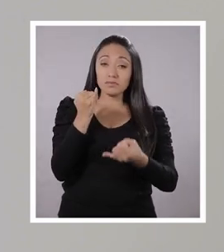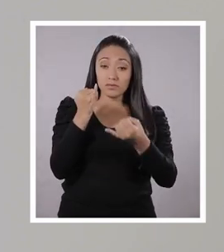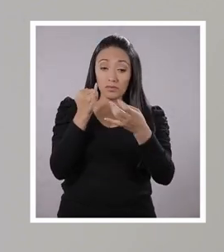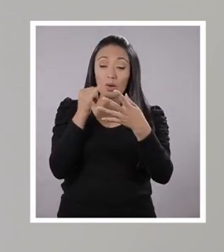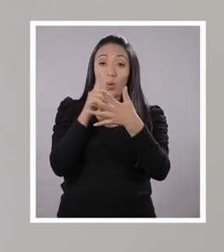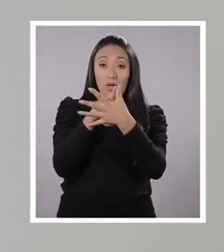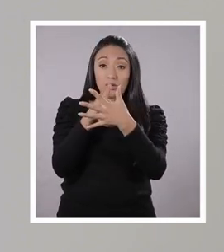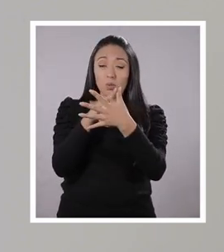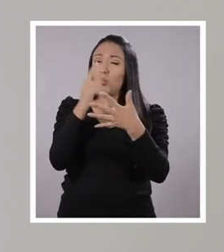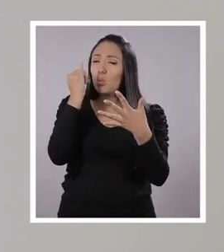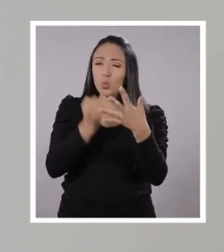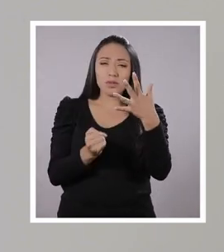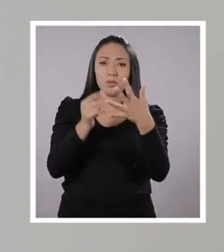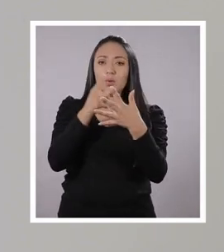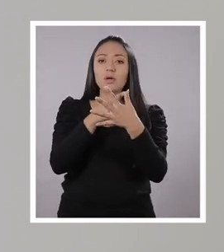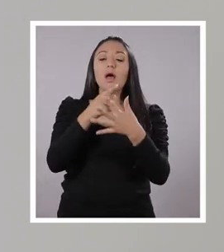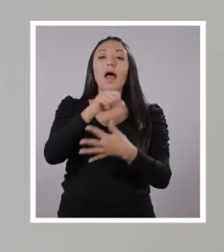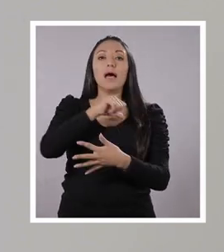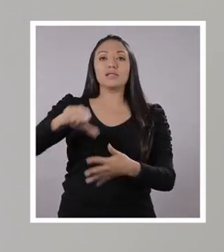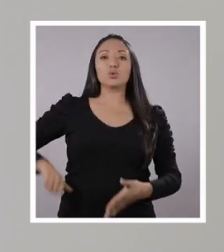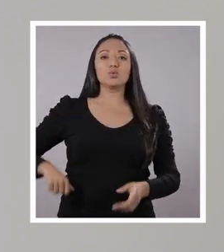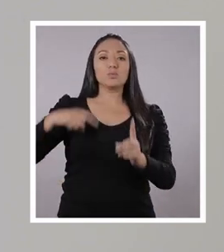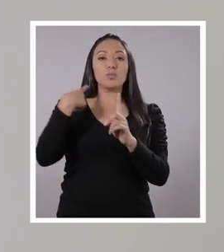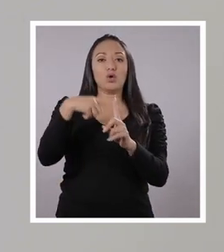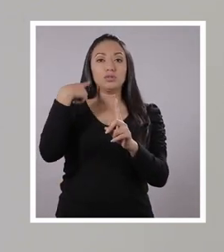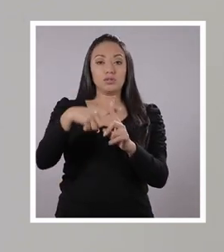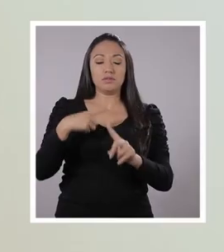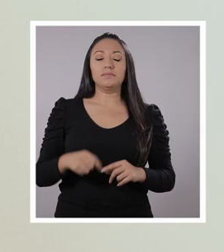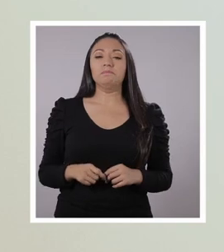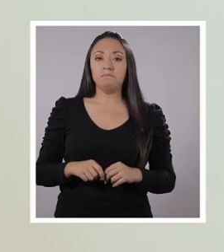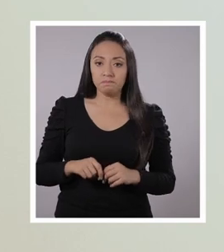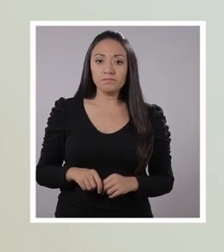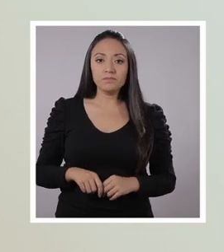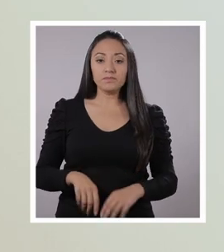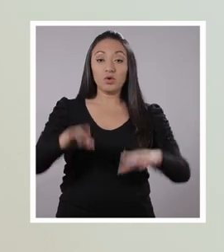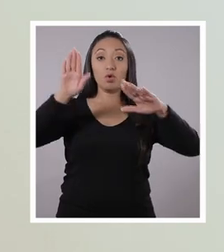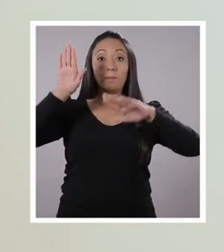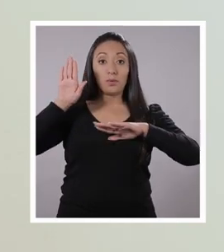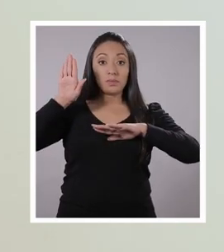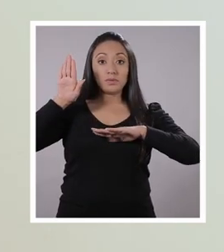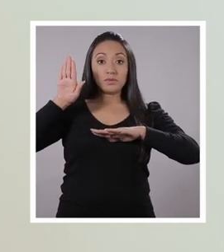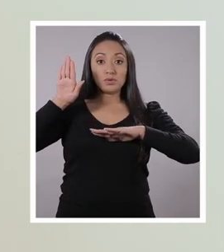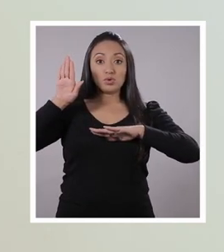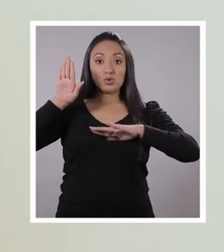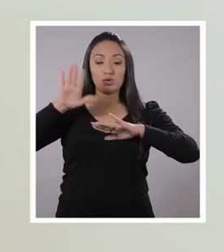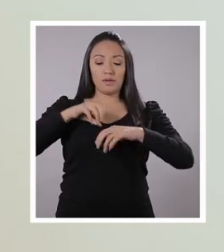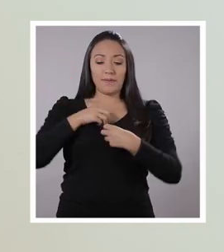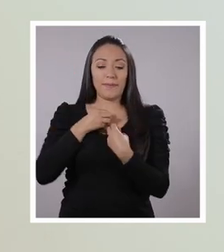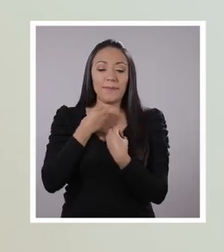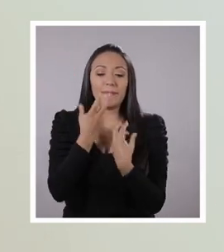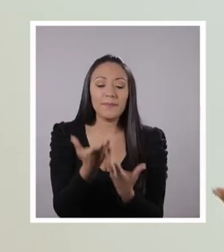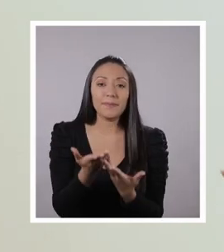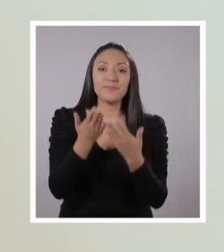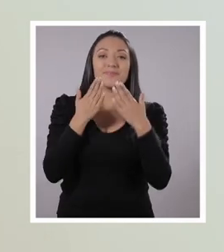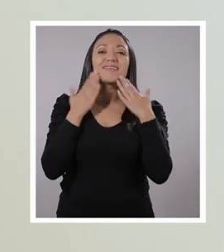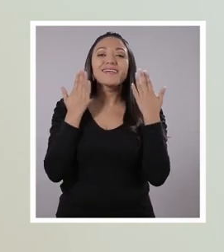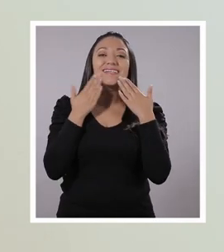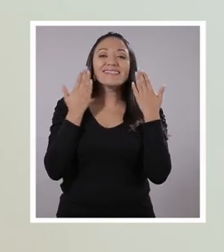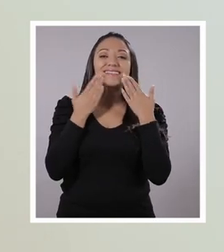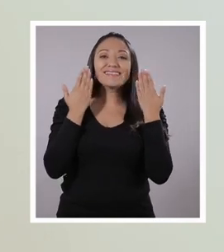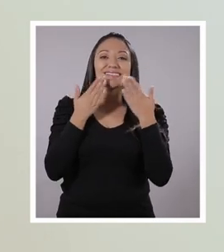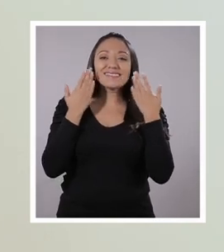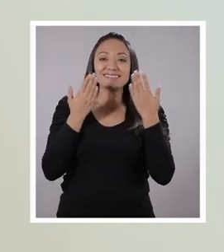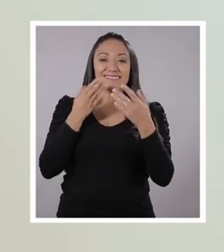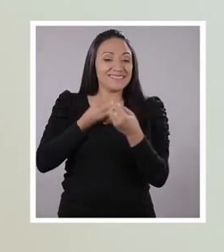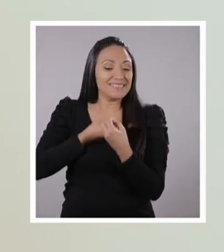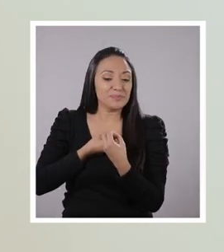Pancho. Es importante en estos tiempos mantener una actitud positiva. ¿Qué te parece si tú y yo nos comprometemos a transmitir esa alegría a